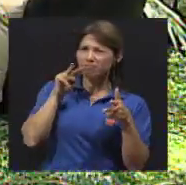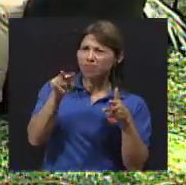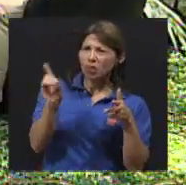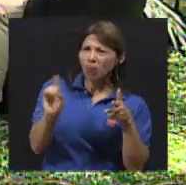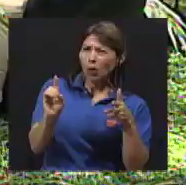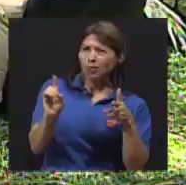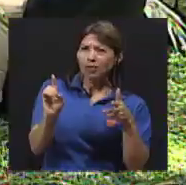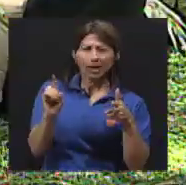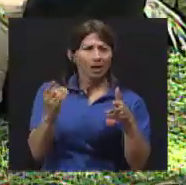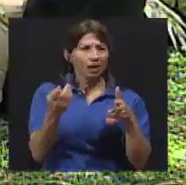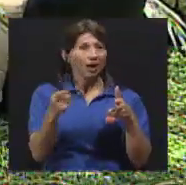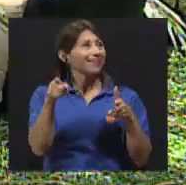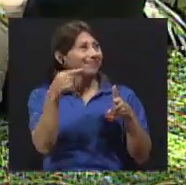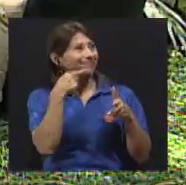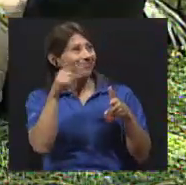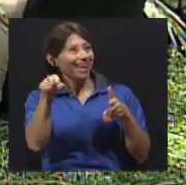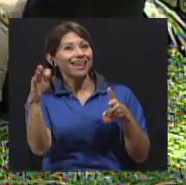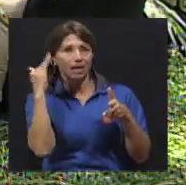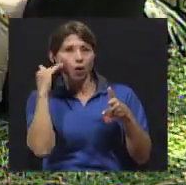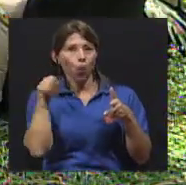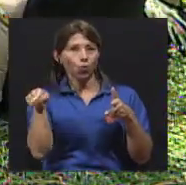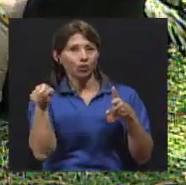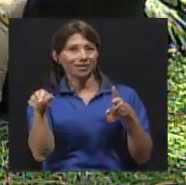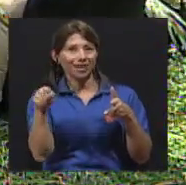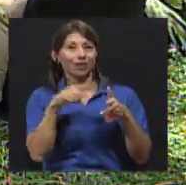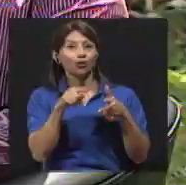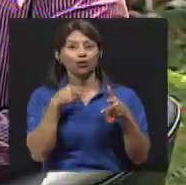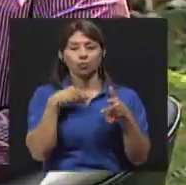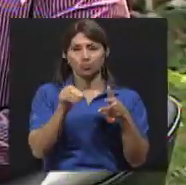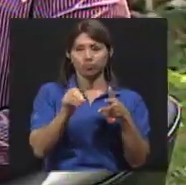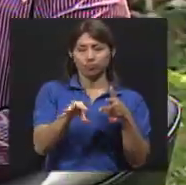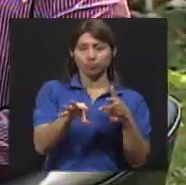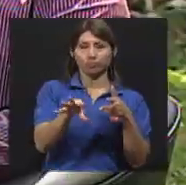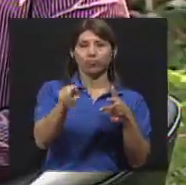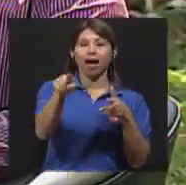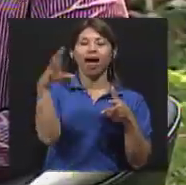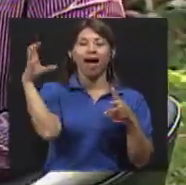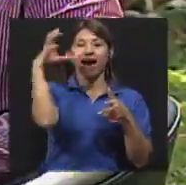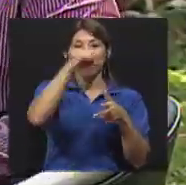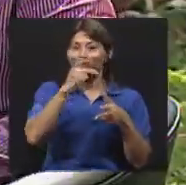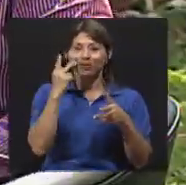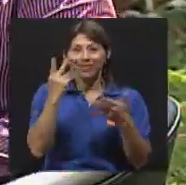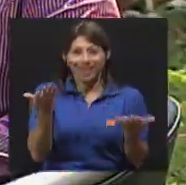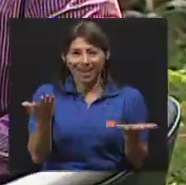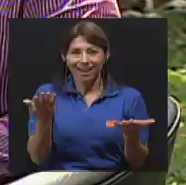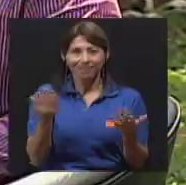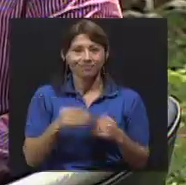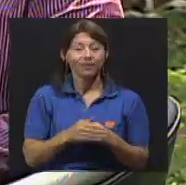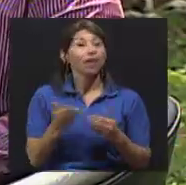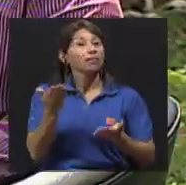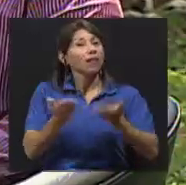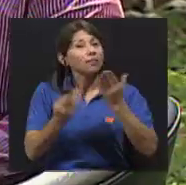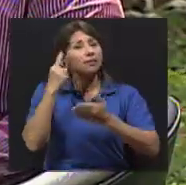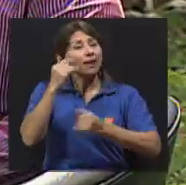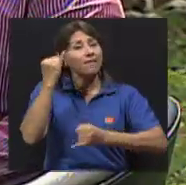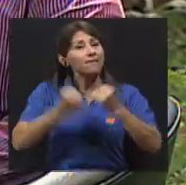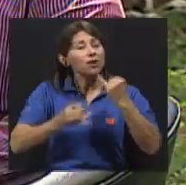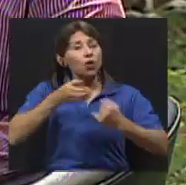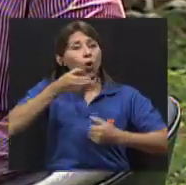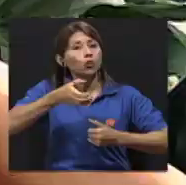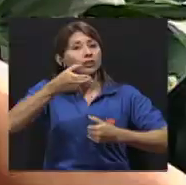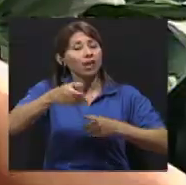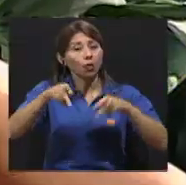verlo porque con luz corta no se veía. Sofía, tal vez para finalizar, ¿cuáles serían los consejos que podemos dar a los peatones? Bueno, muy